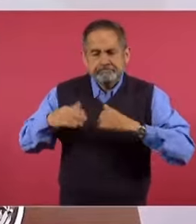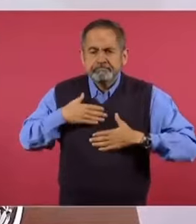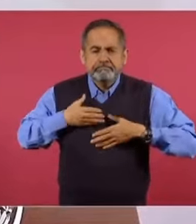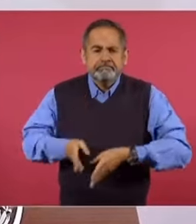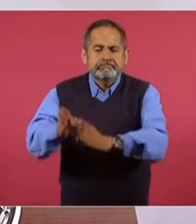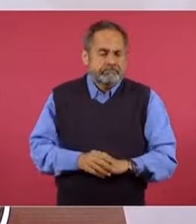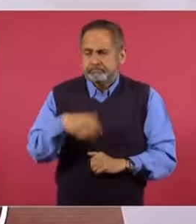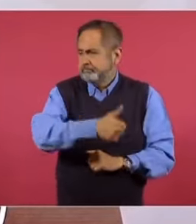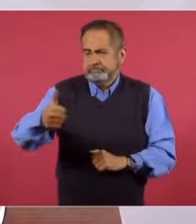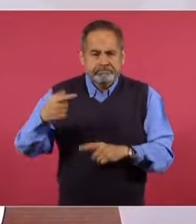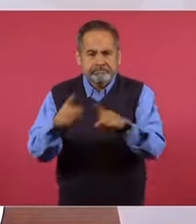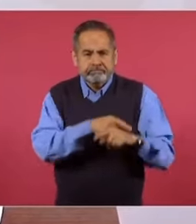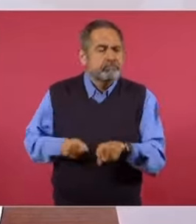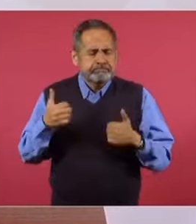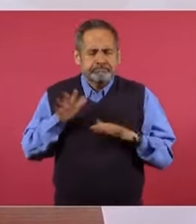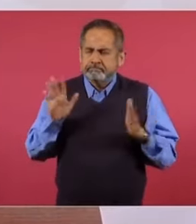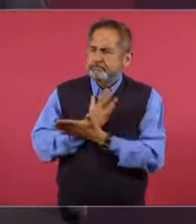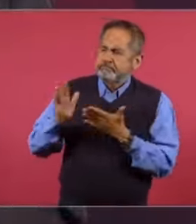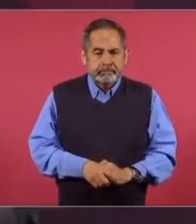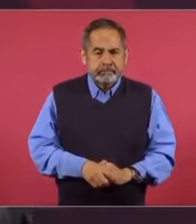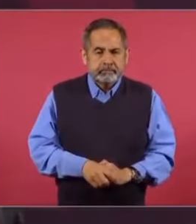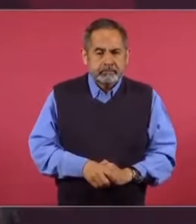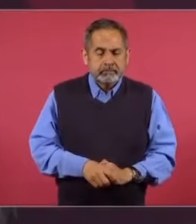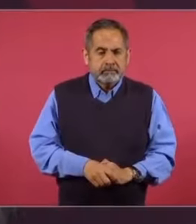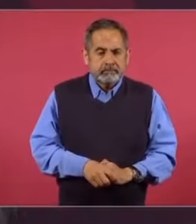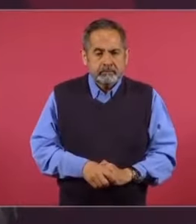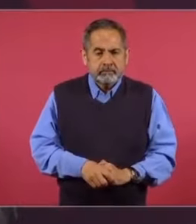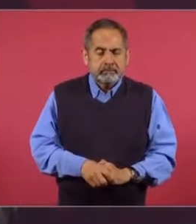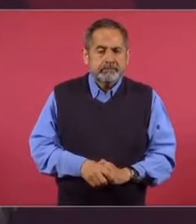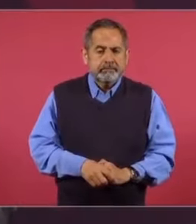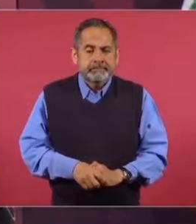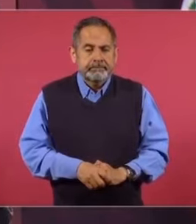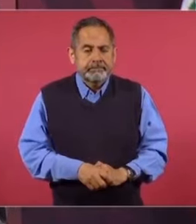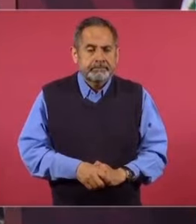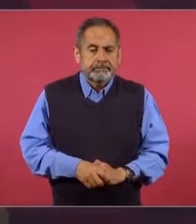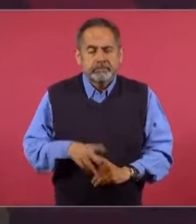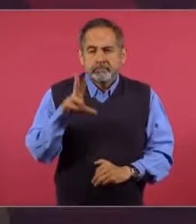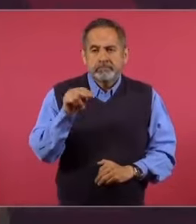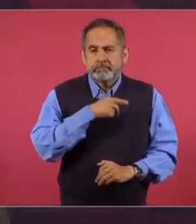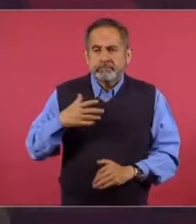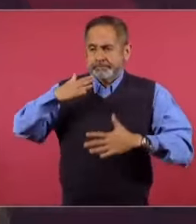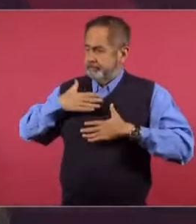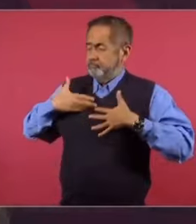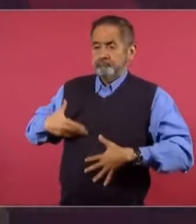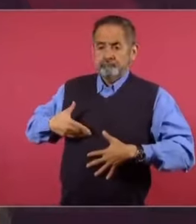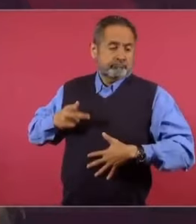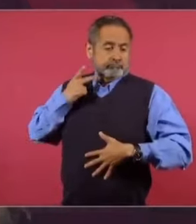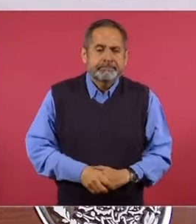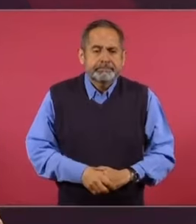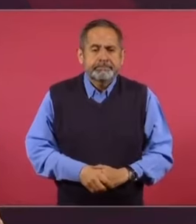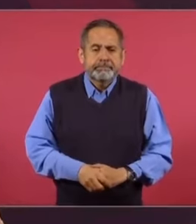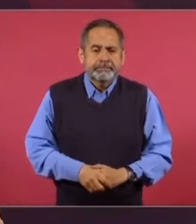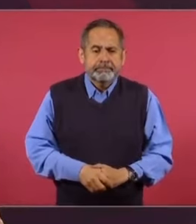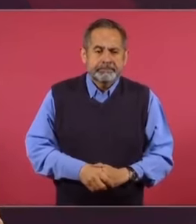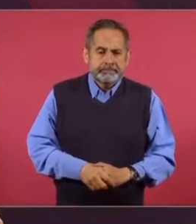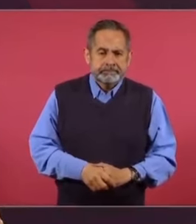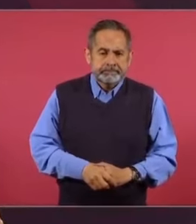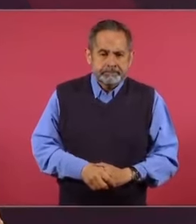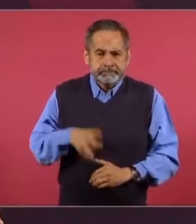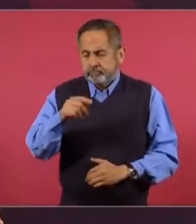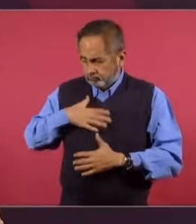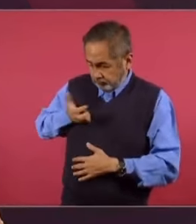destino. Y así lo entienden ellos. Porque no se heredan en política. Genes